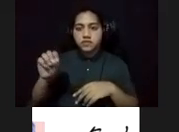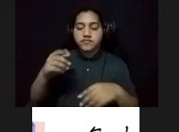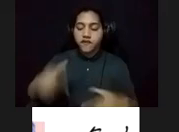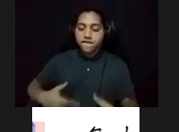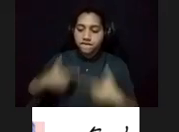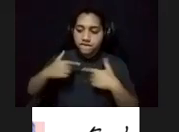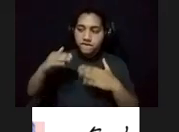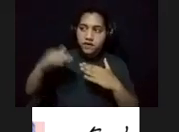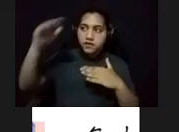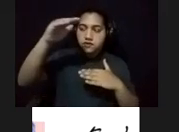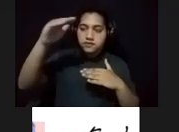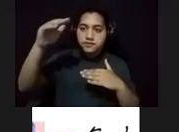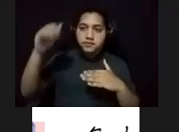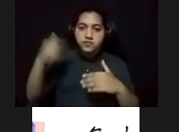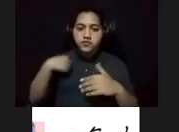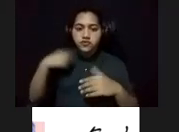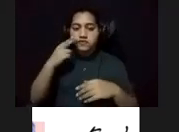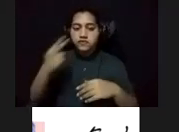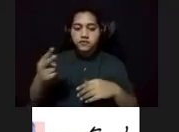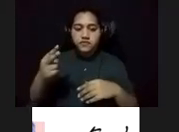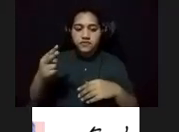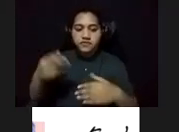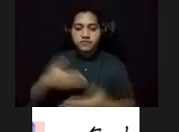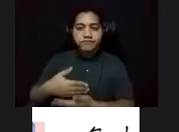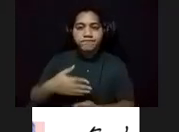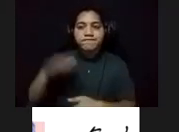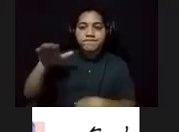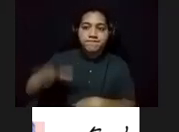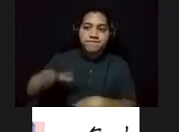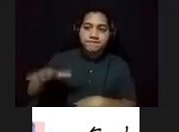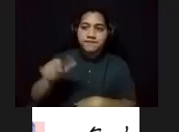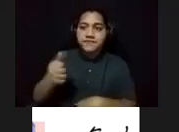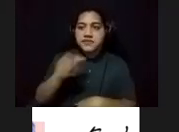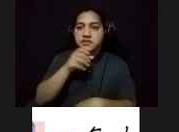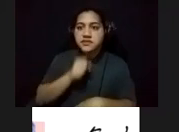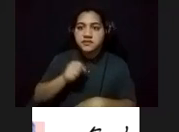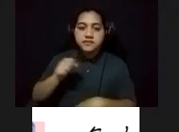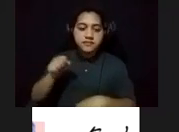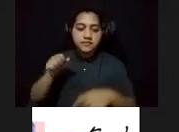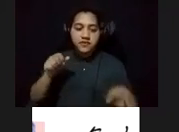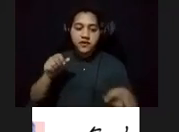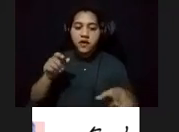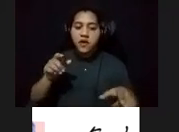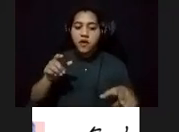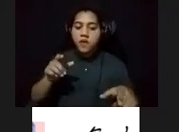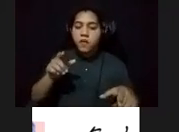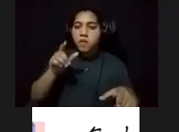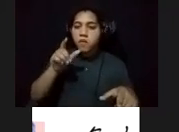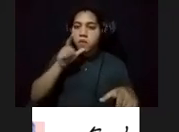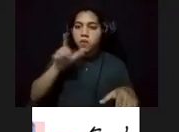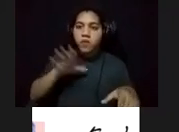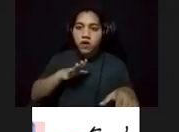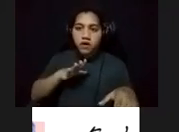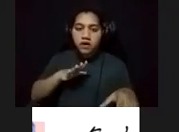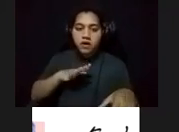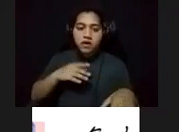Y esto yo lo vi de nene a los 10 años. Y llevaban esa mujer corta. Cierro